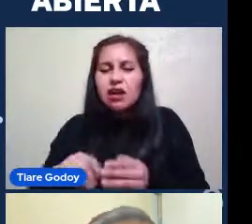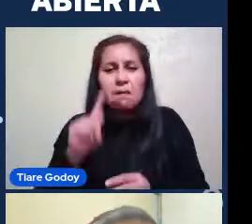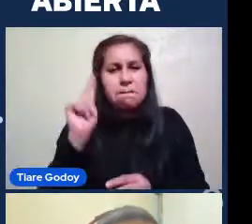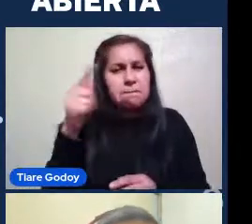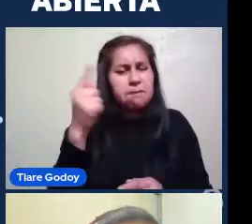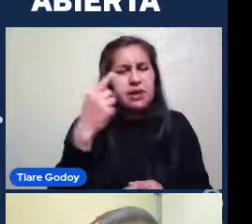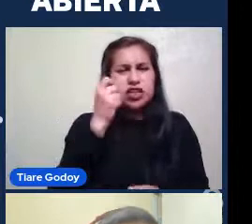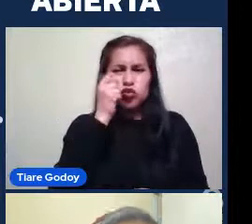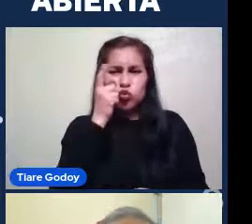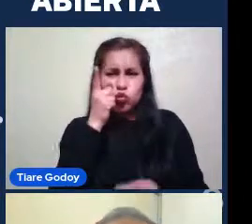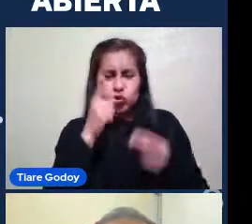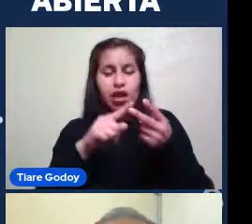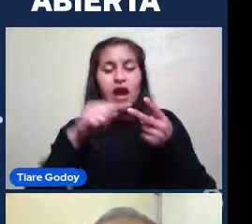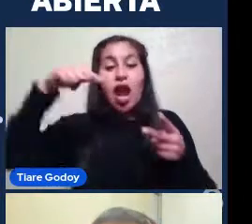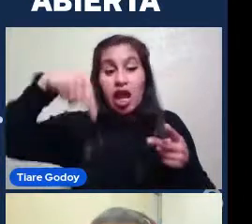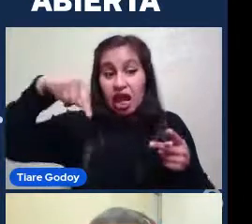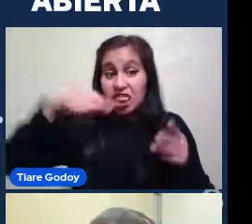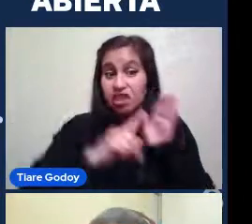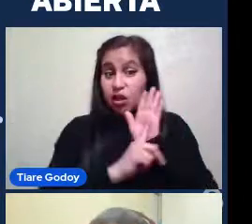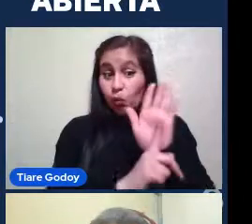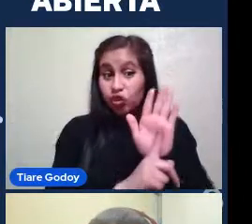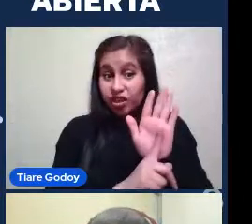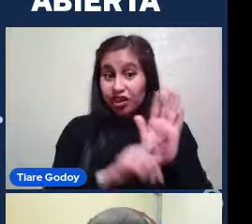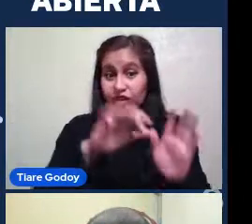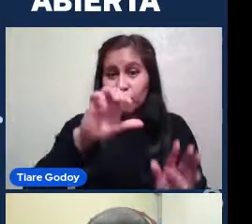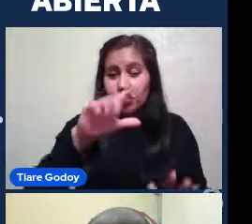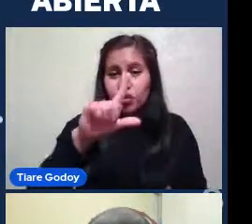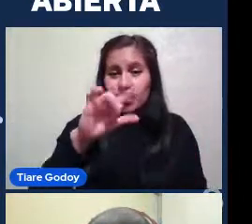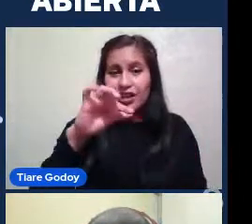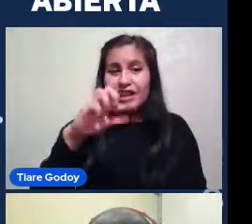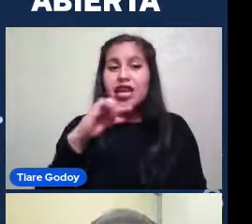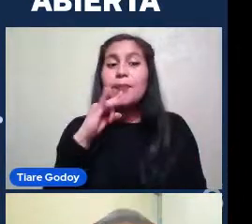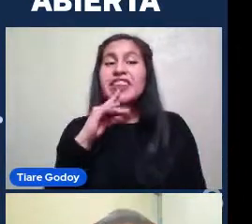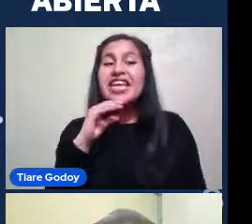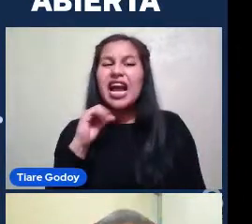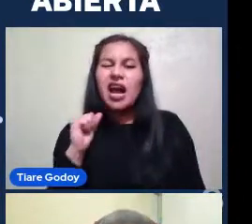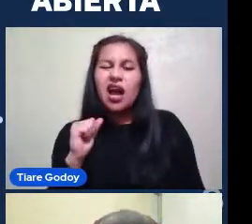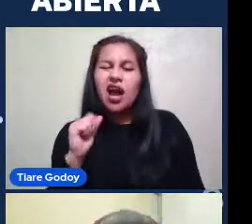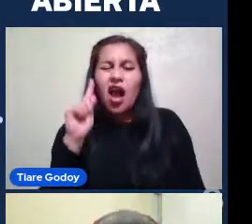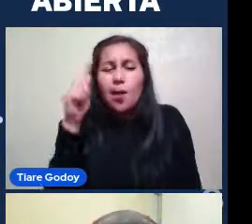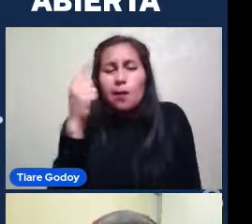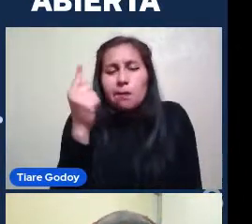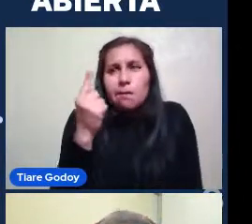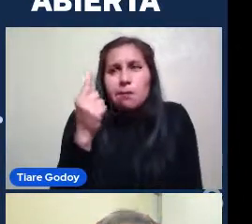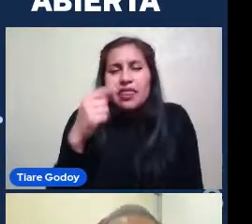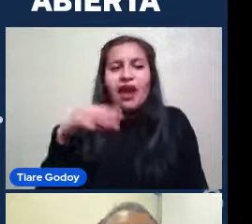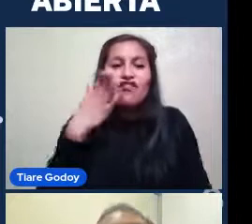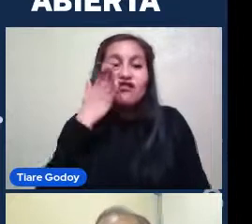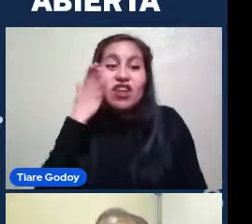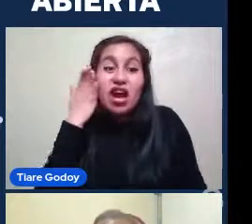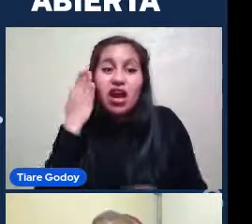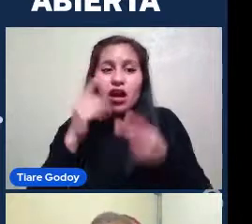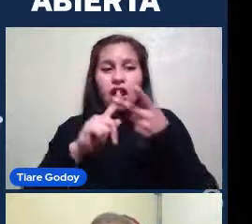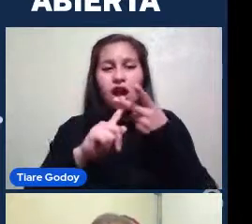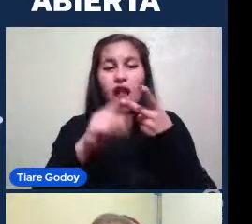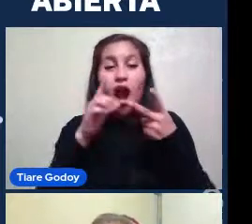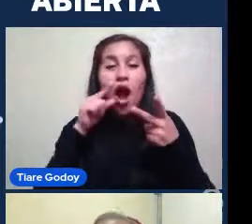elípticas Son más bien Blancas O amarillas Como podemos ver Y son